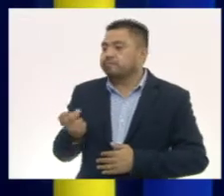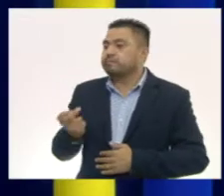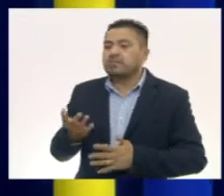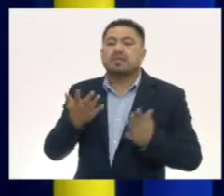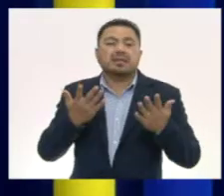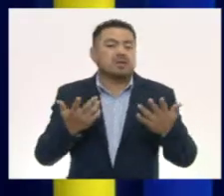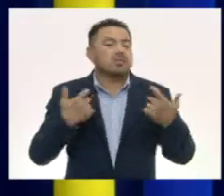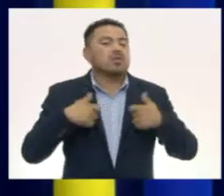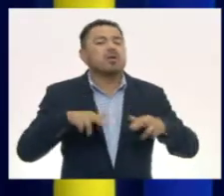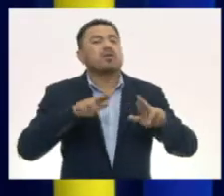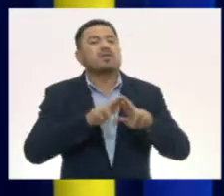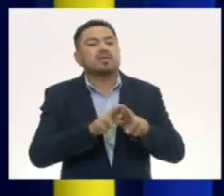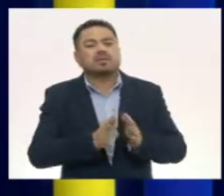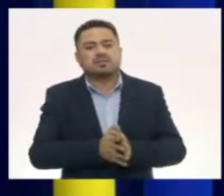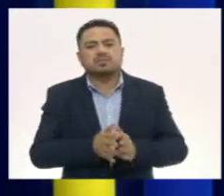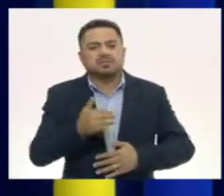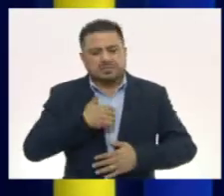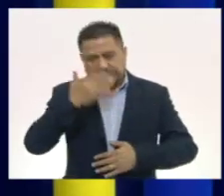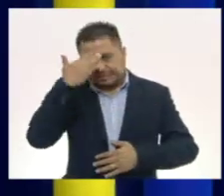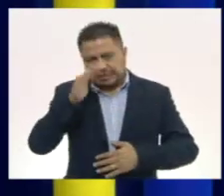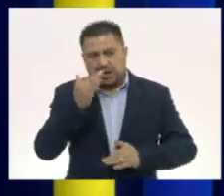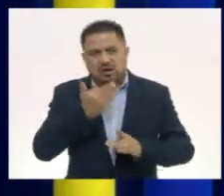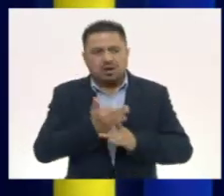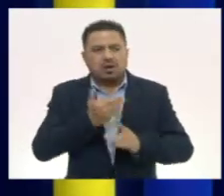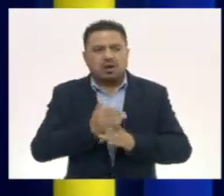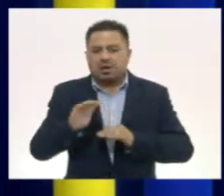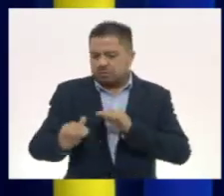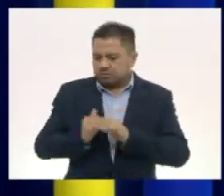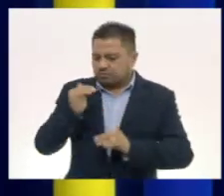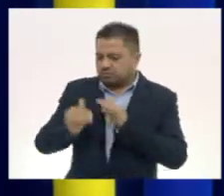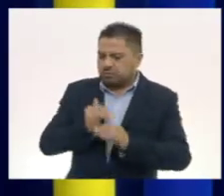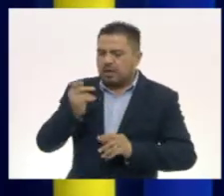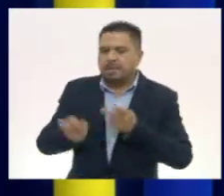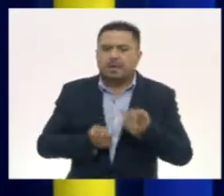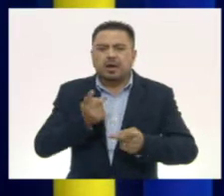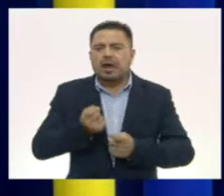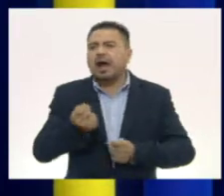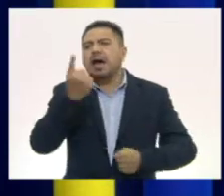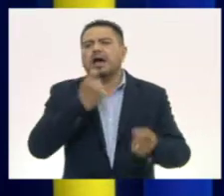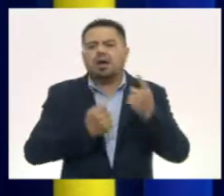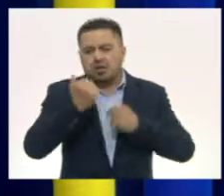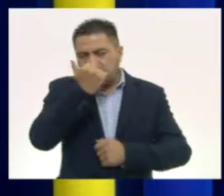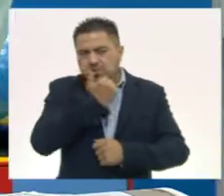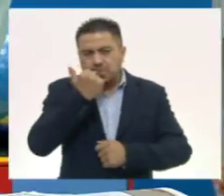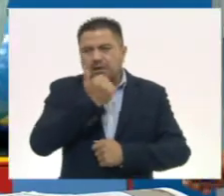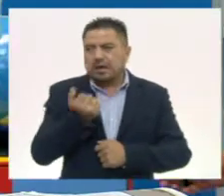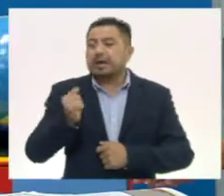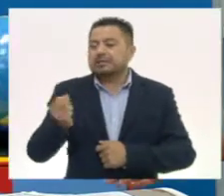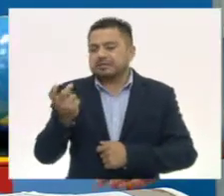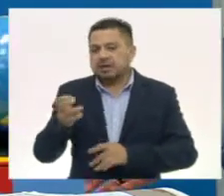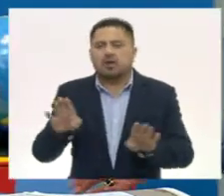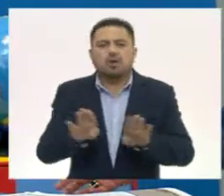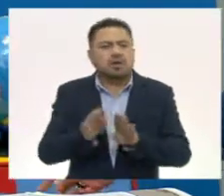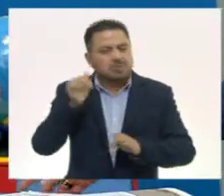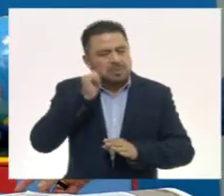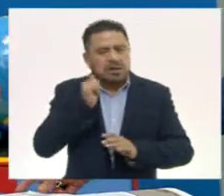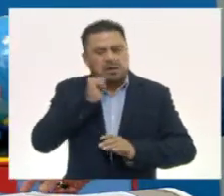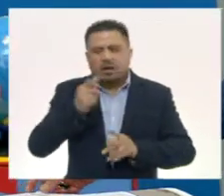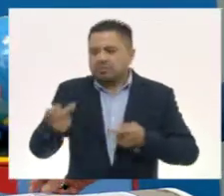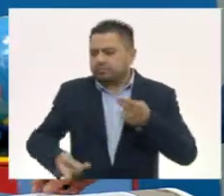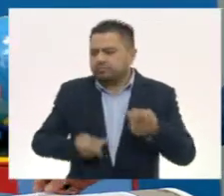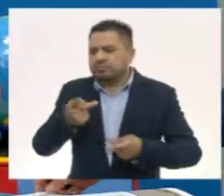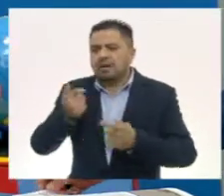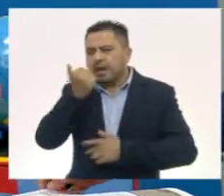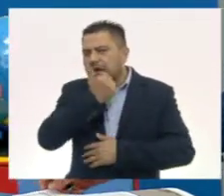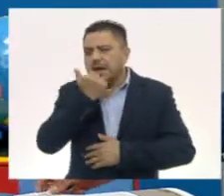Profesor, yo sé que nos llegaron las preguntas de unos alumnos. Así es, como siempre nos hacen preguntas algunos